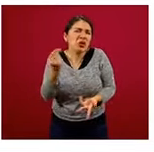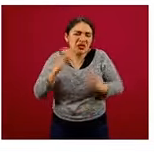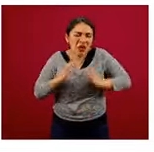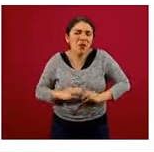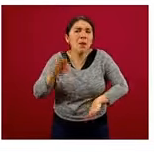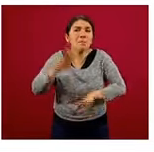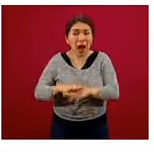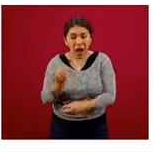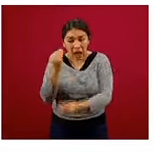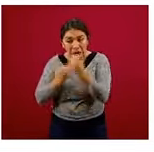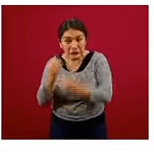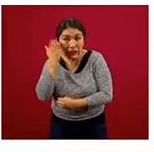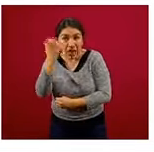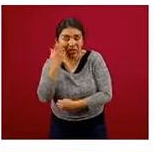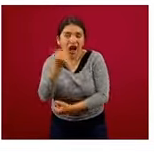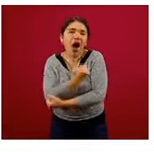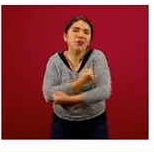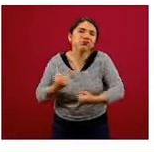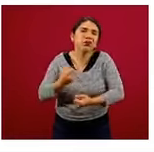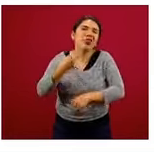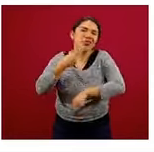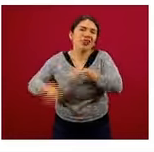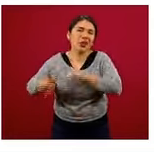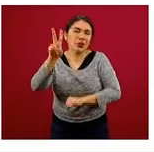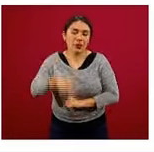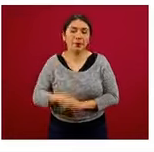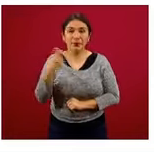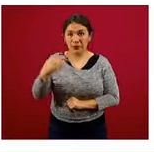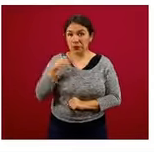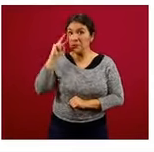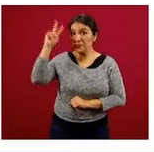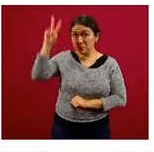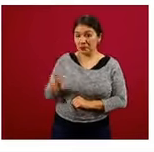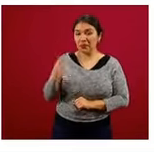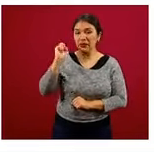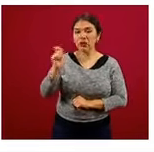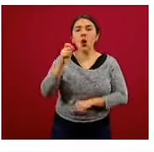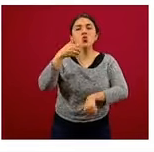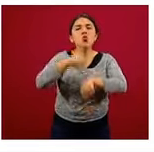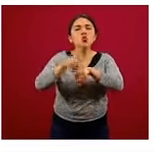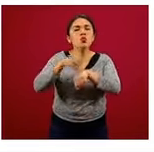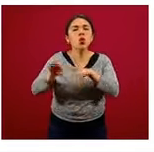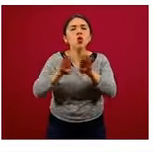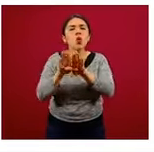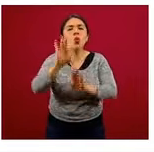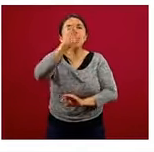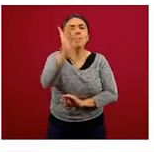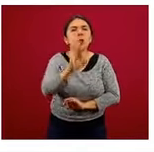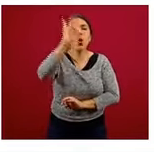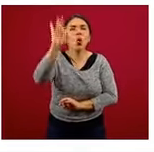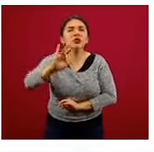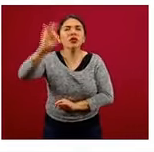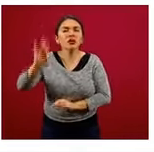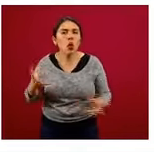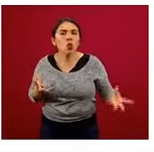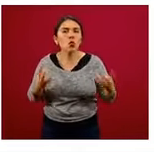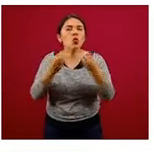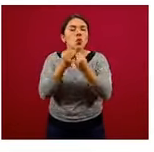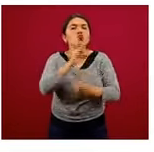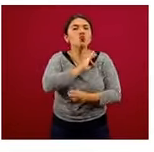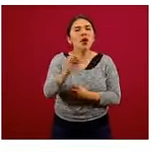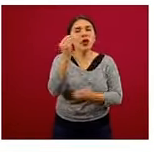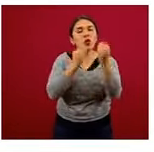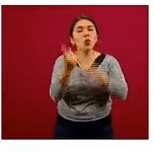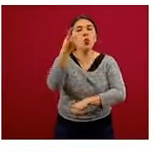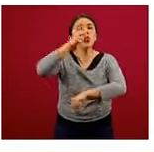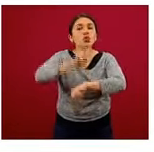en exceso nos hacen daño. aquí lo que estamos presentando, estos números son el porcentaje del total de